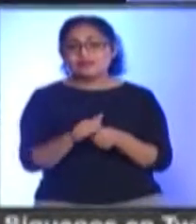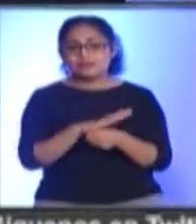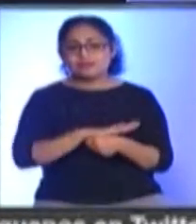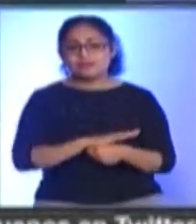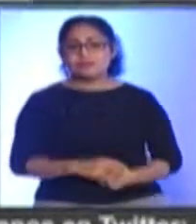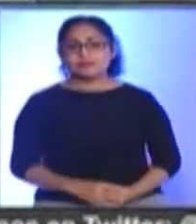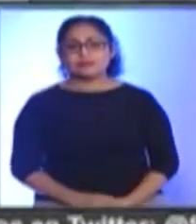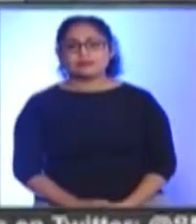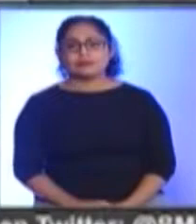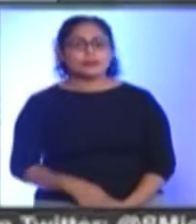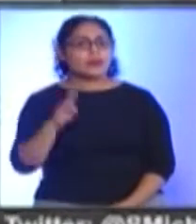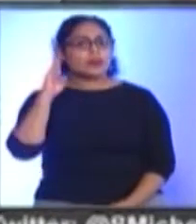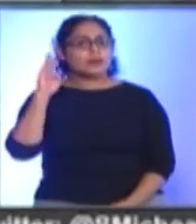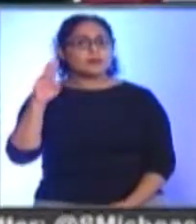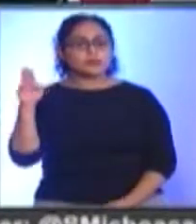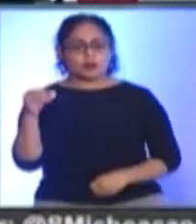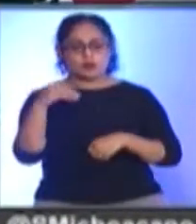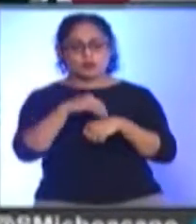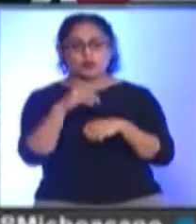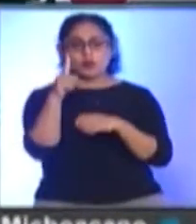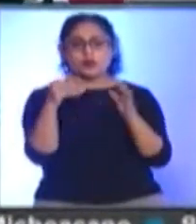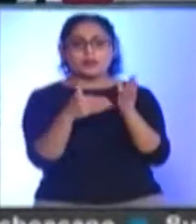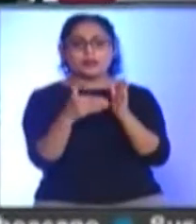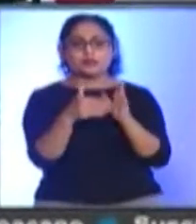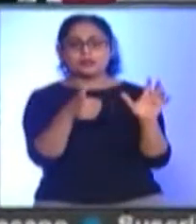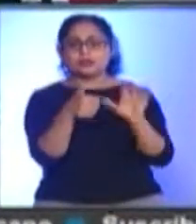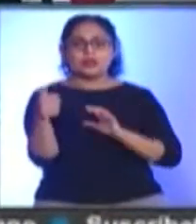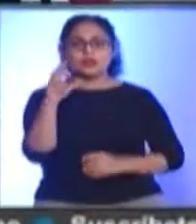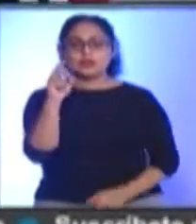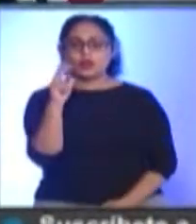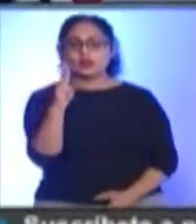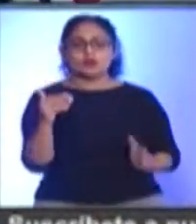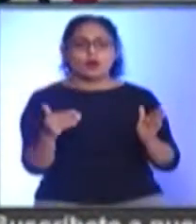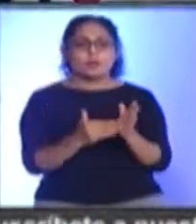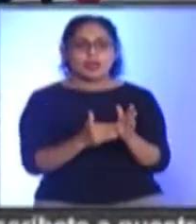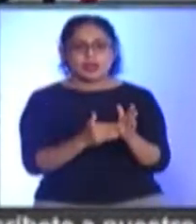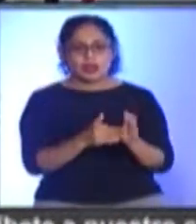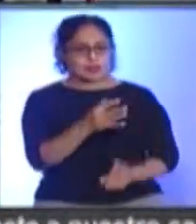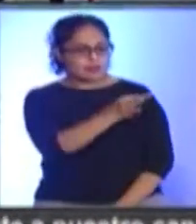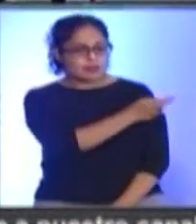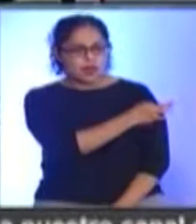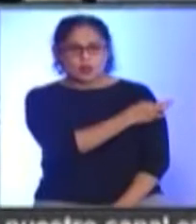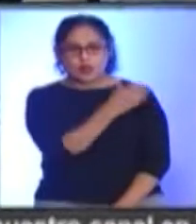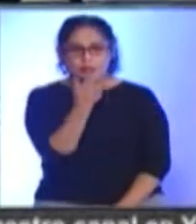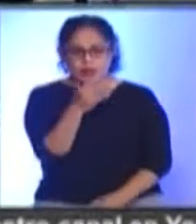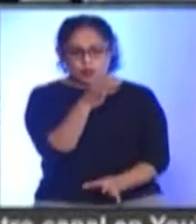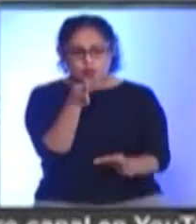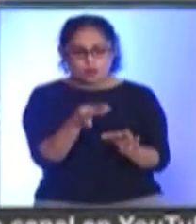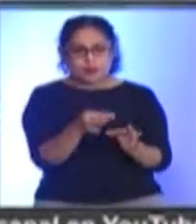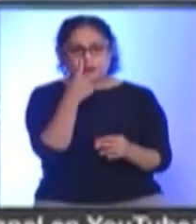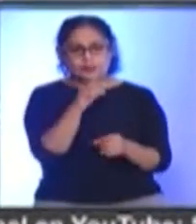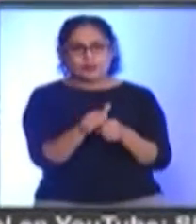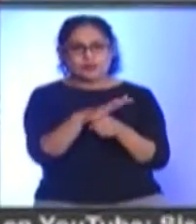En Michoacán Se han aplicado Un millón seiscientas treinta y ocho mil Cientos sesenta y un esquemas Completos de la vacuna Contra el COVID